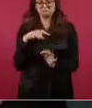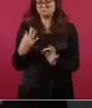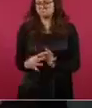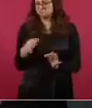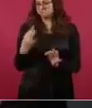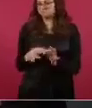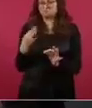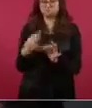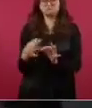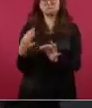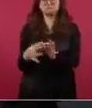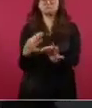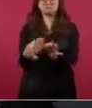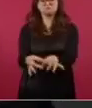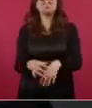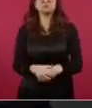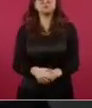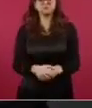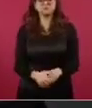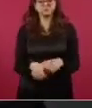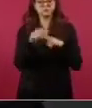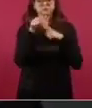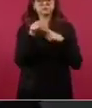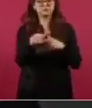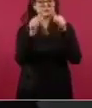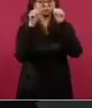y se va a seguir haciendo.